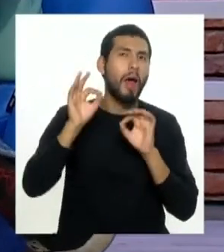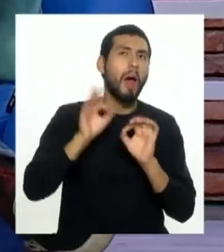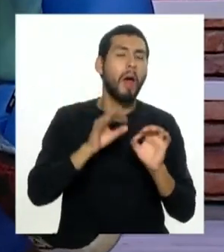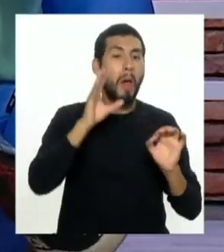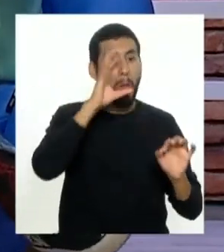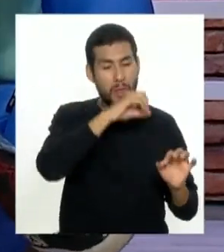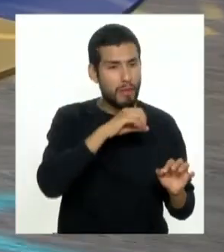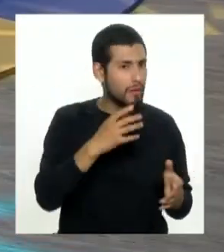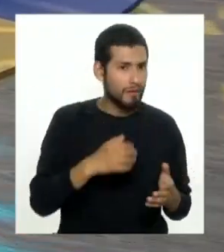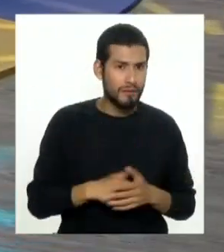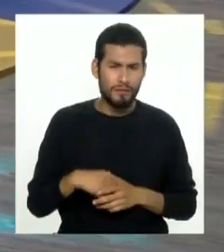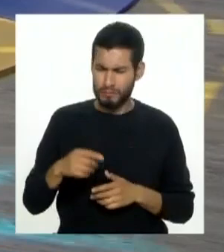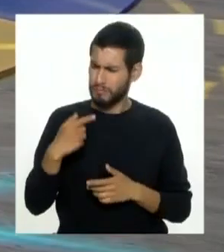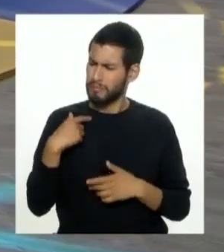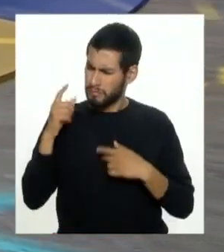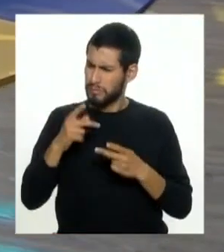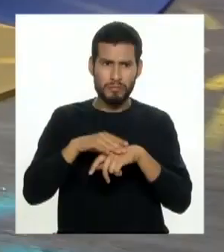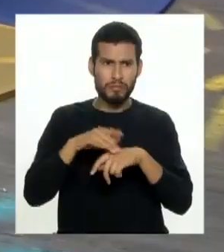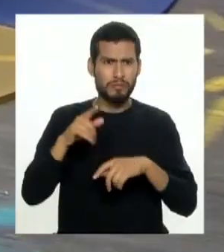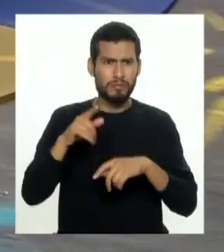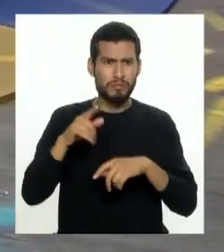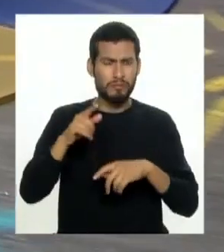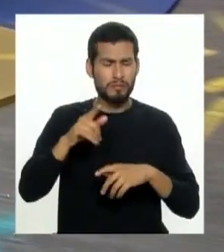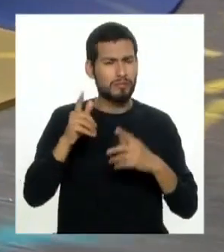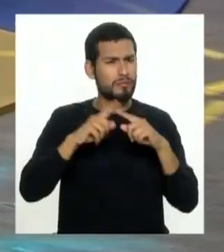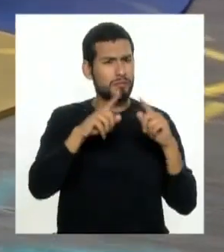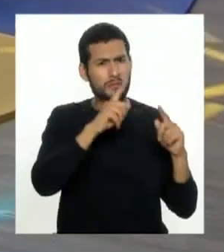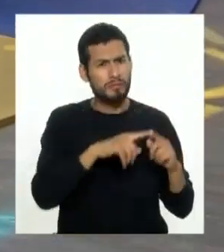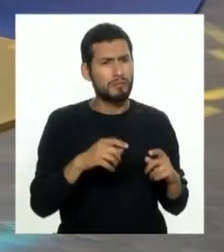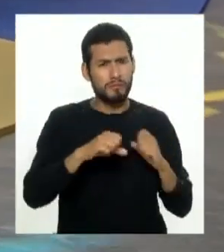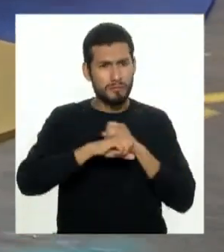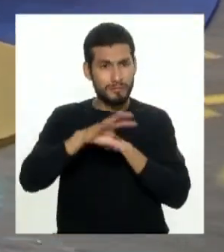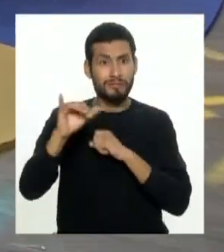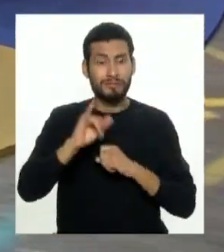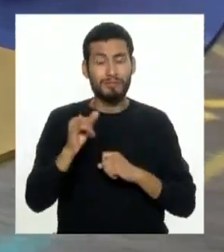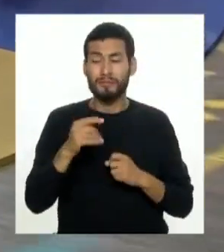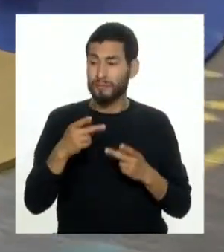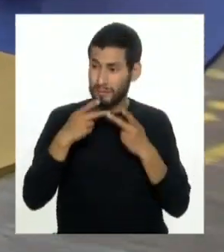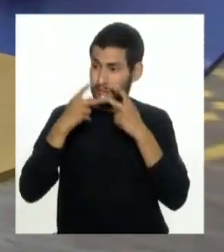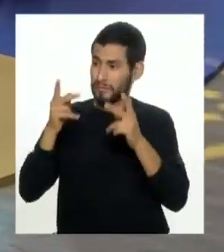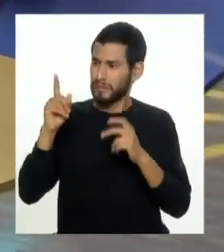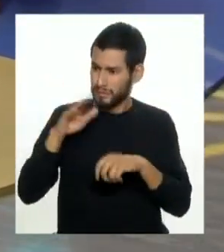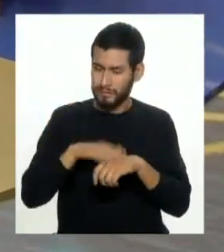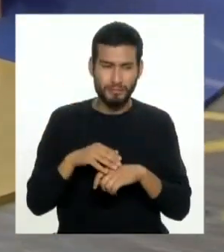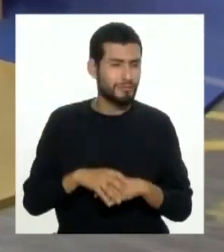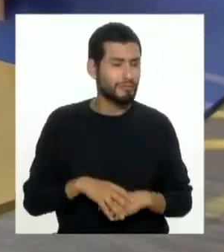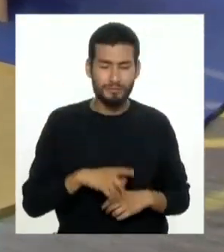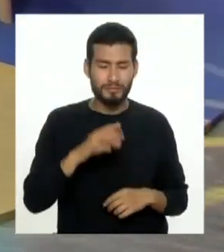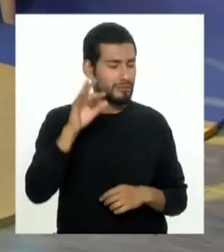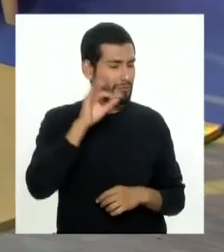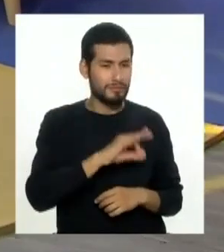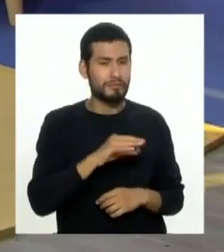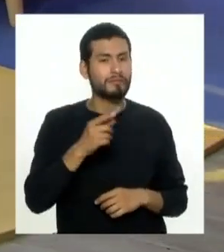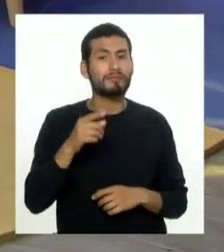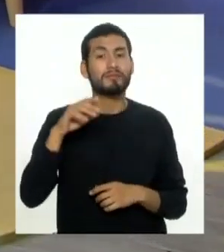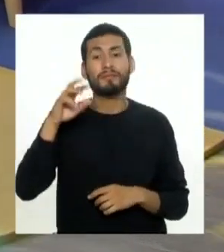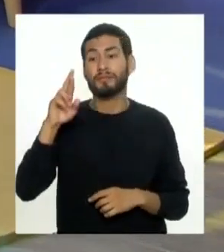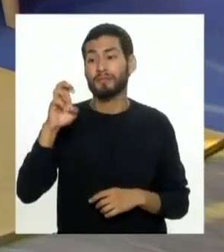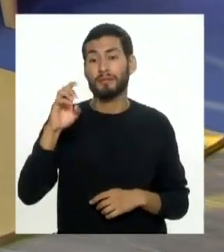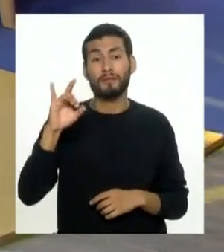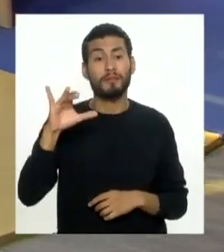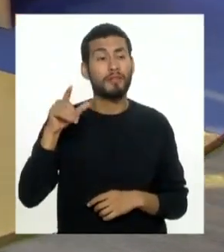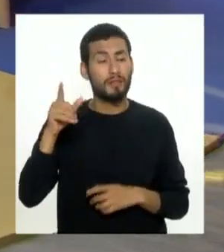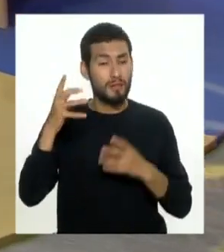al menos deberían de hacer campañas y los grandes comerciales así como cuando lanzan un producto no que no lo van a hacer jamás con la reduflación